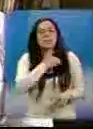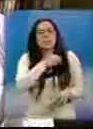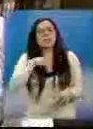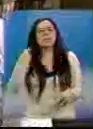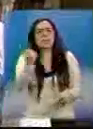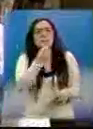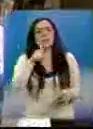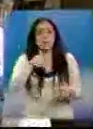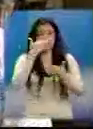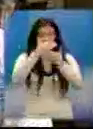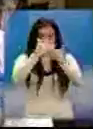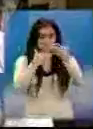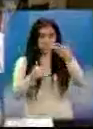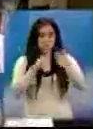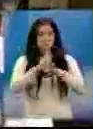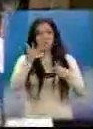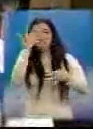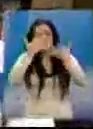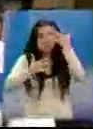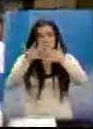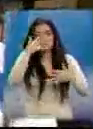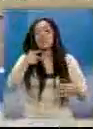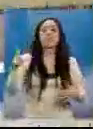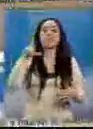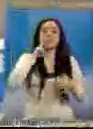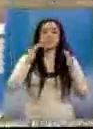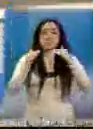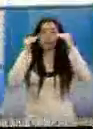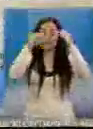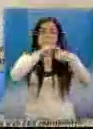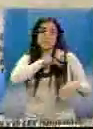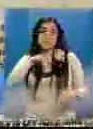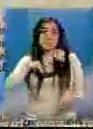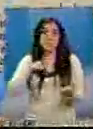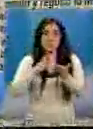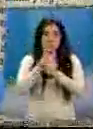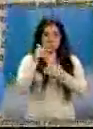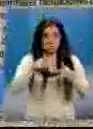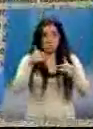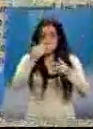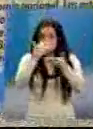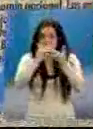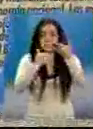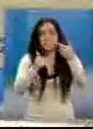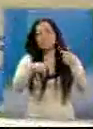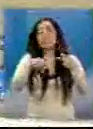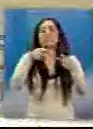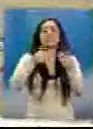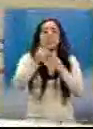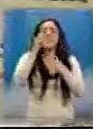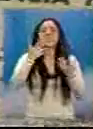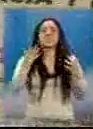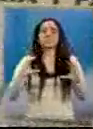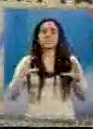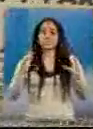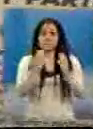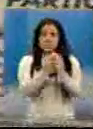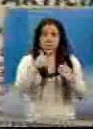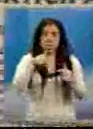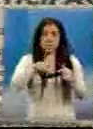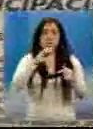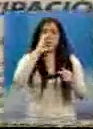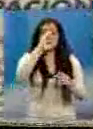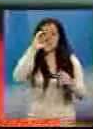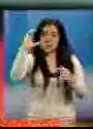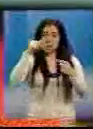Contralor de Cuentas, Magistrados, Jefe del Ministerio Público y Presidencia de la Corte de Constitucionalidad, se incluya